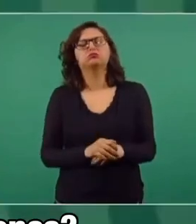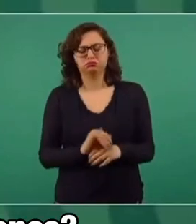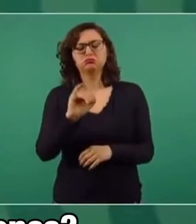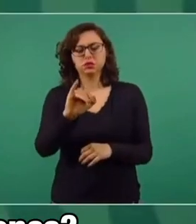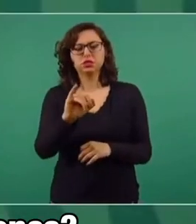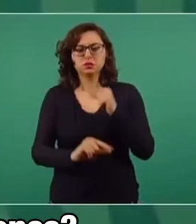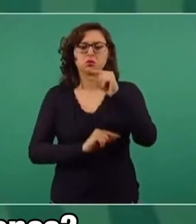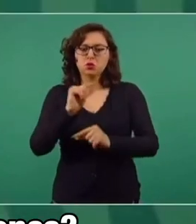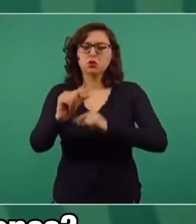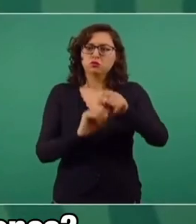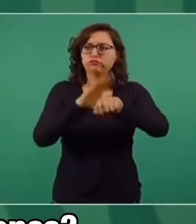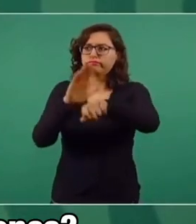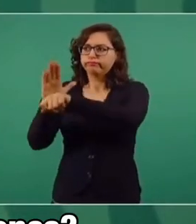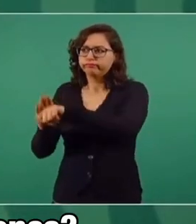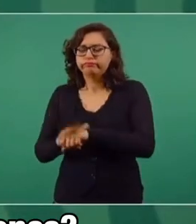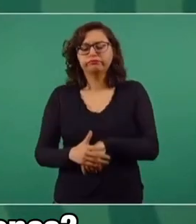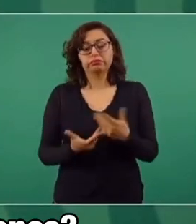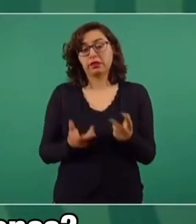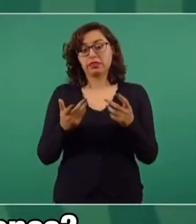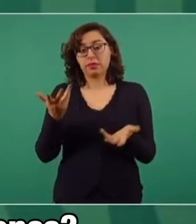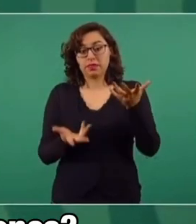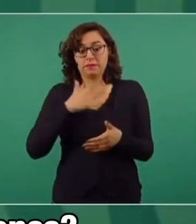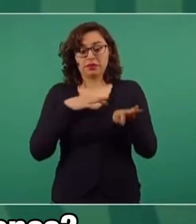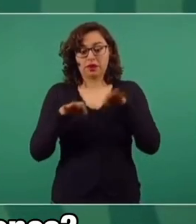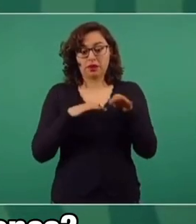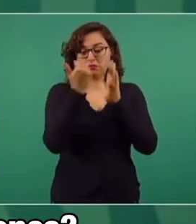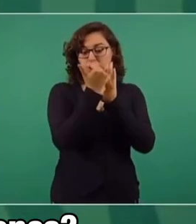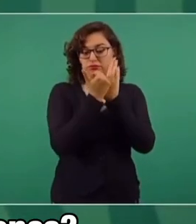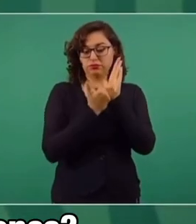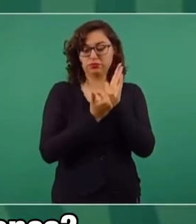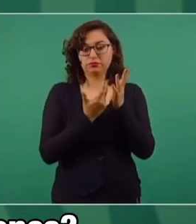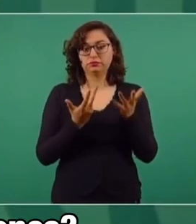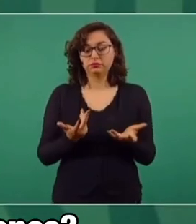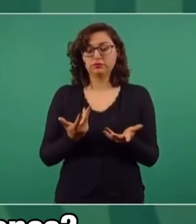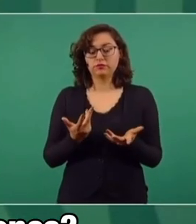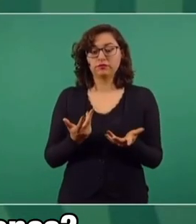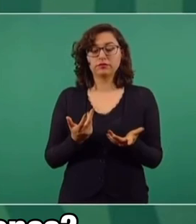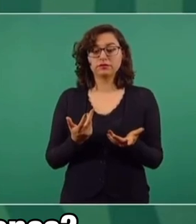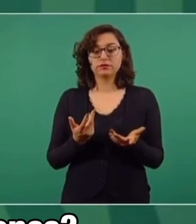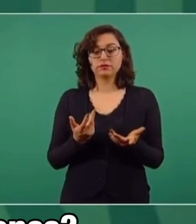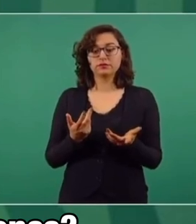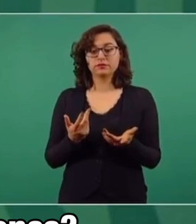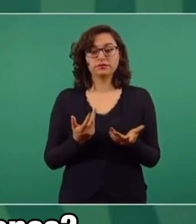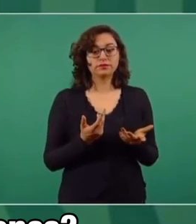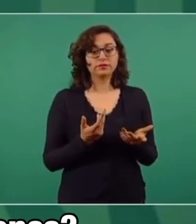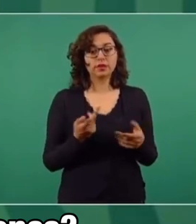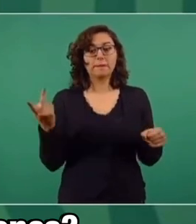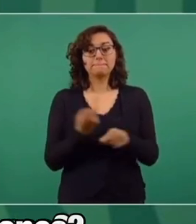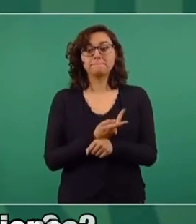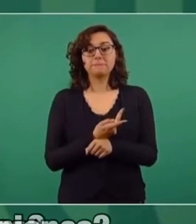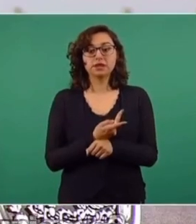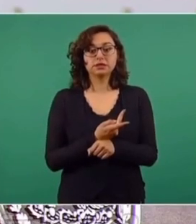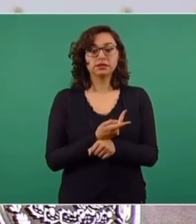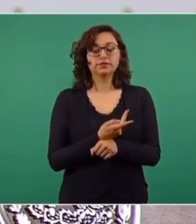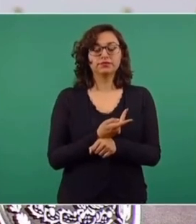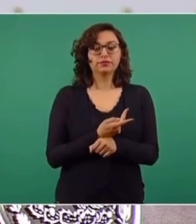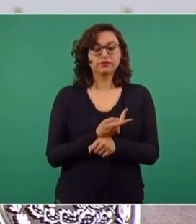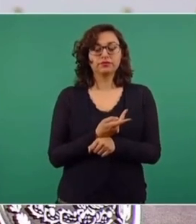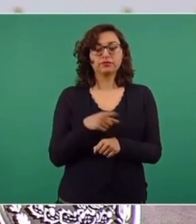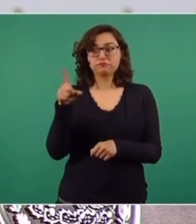poco, de acuerdo a la agenda, aún cuando sostengo que mantienen una postura